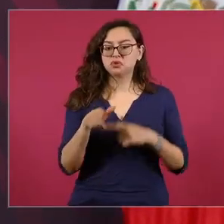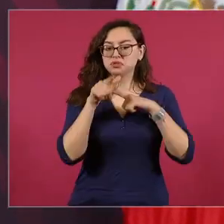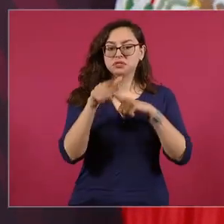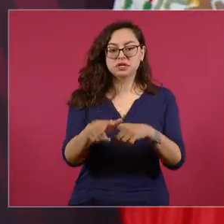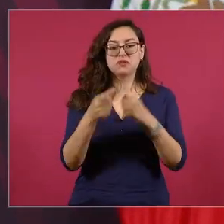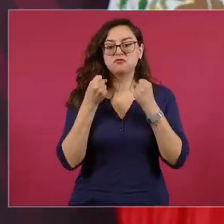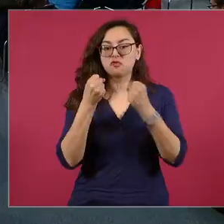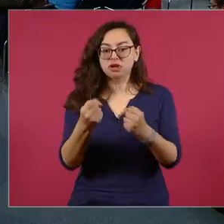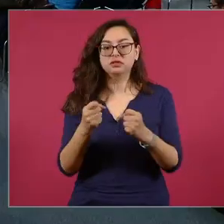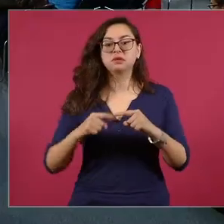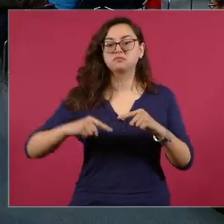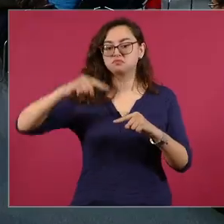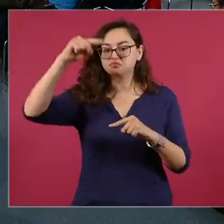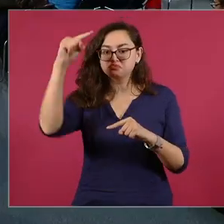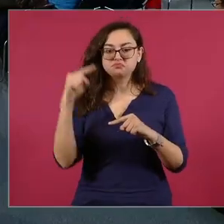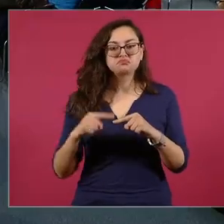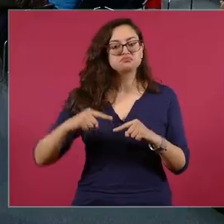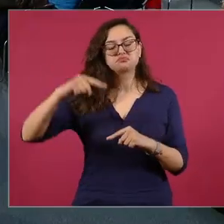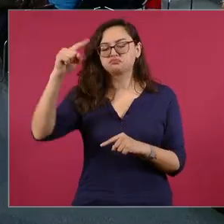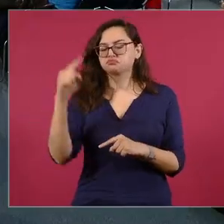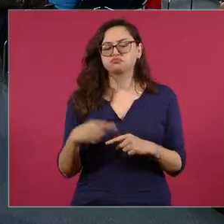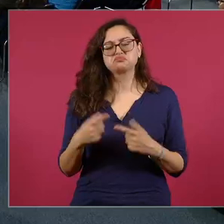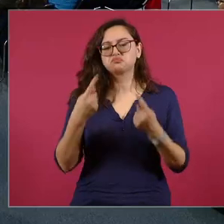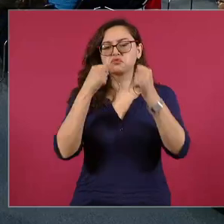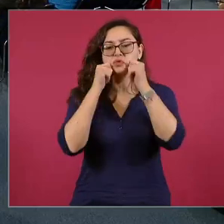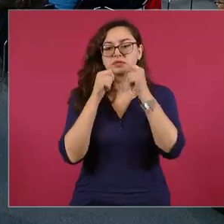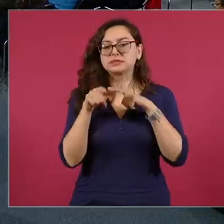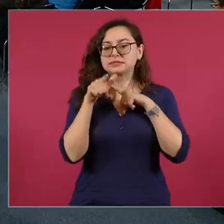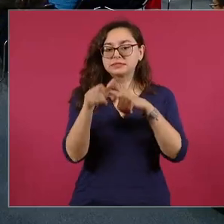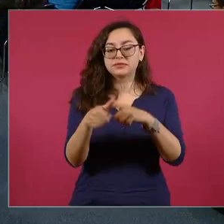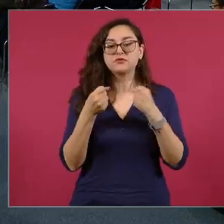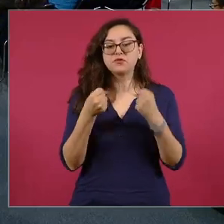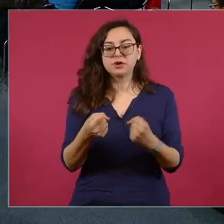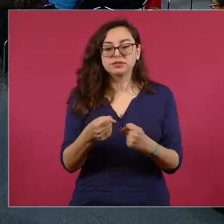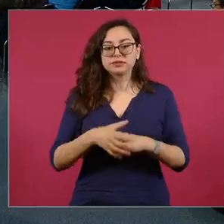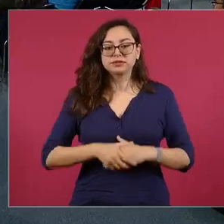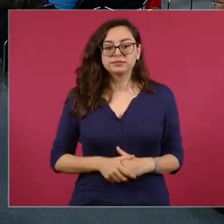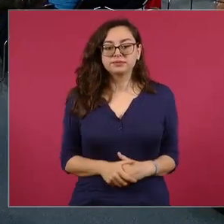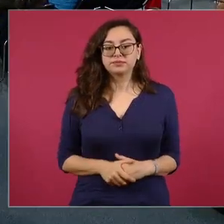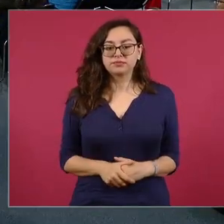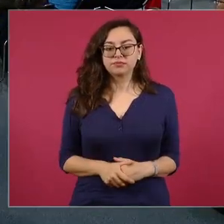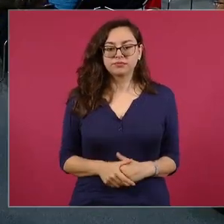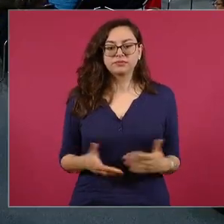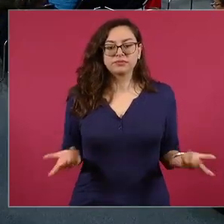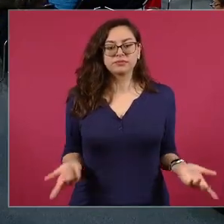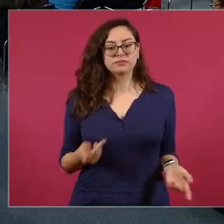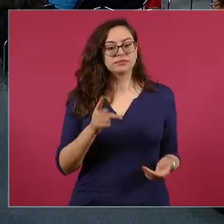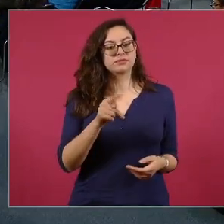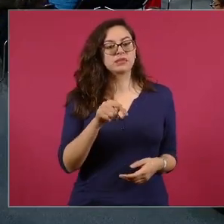ver qué puso Krause